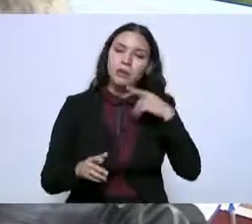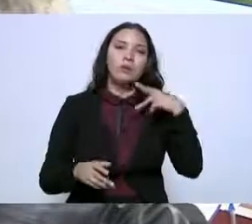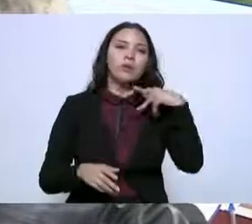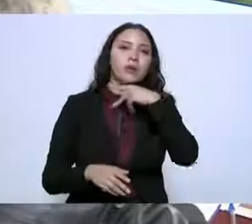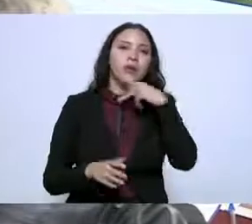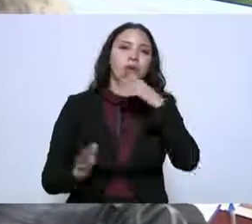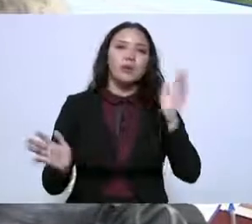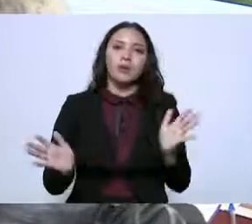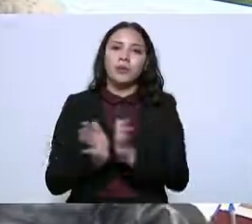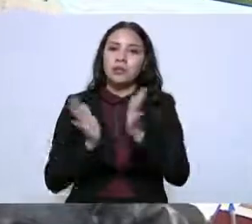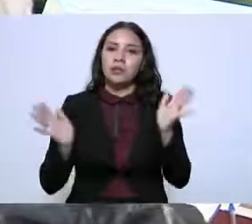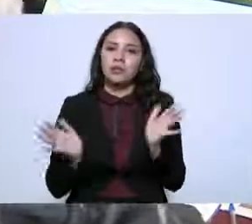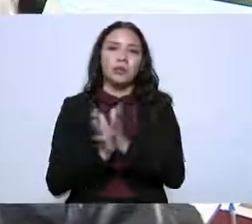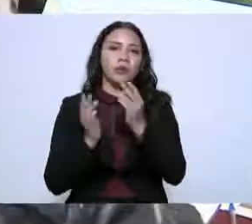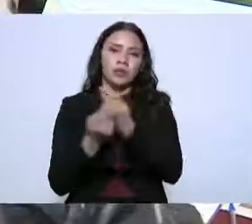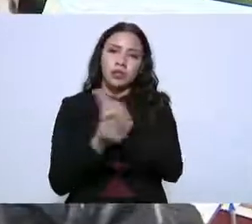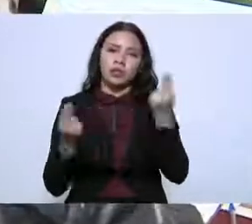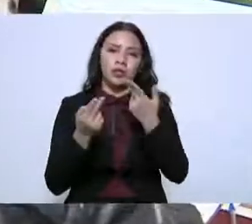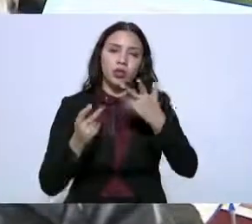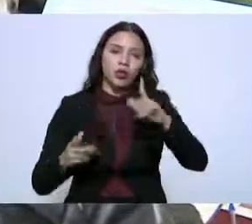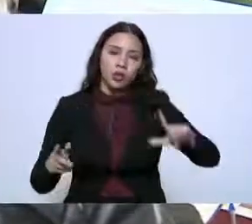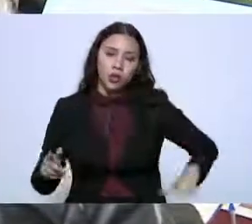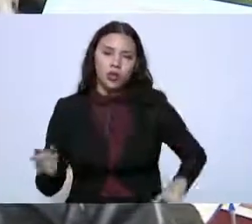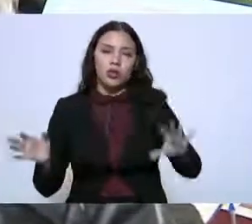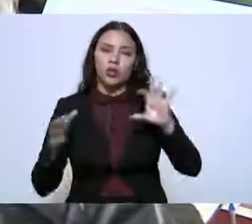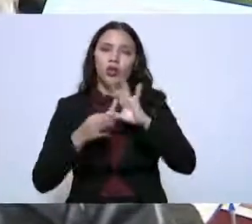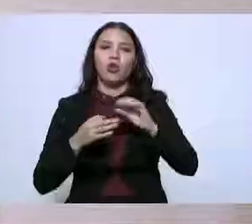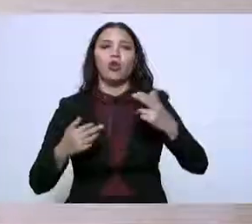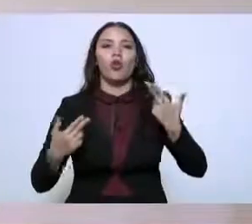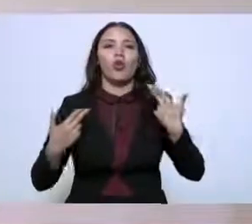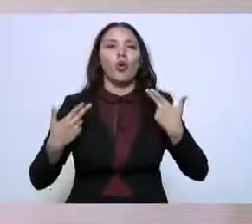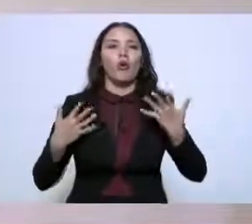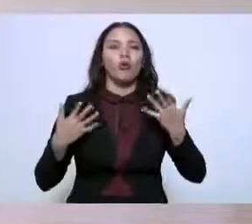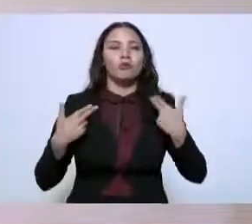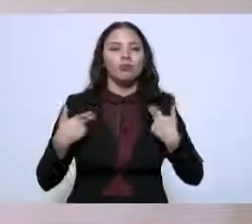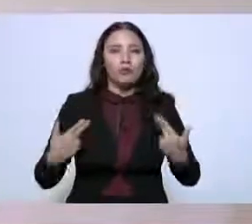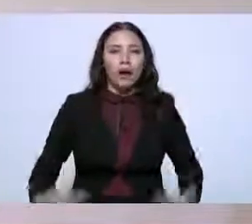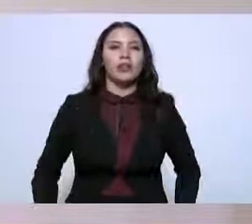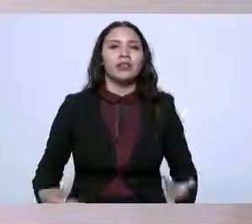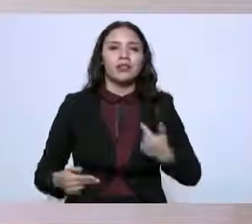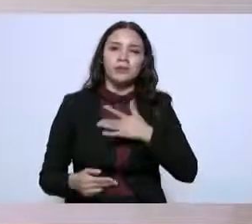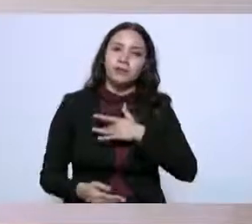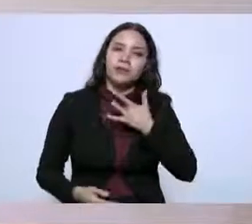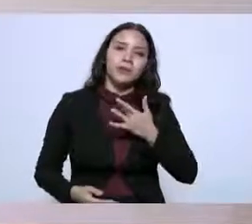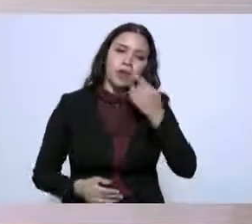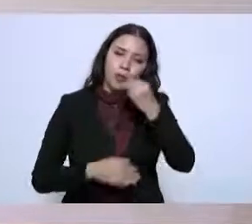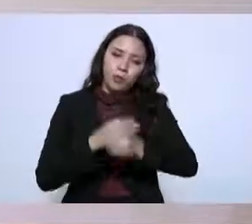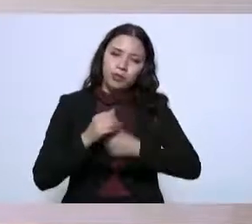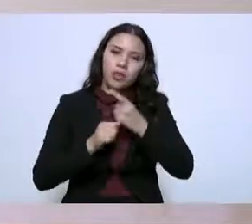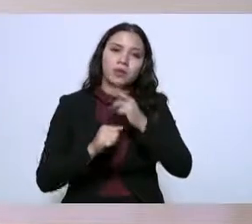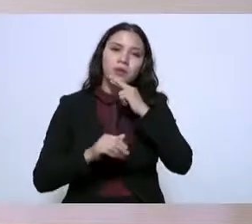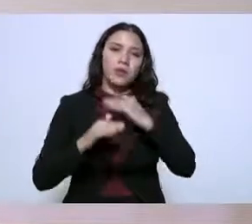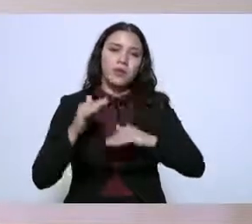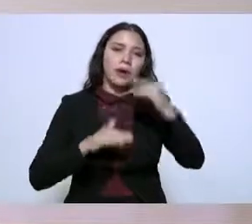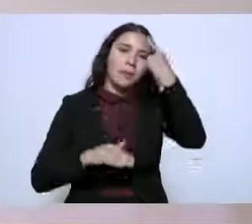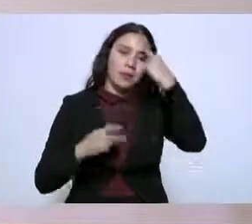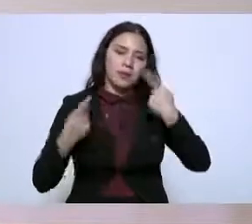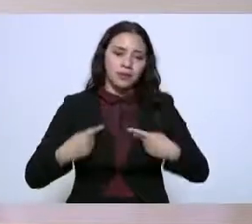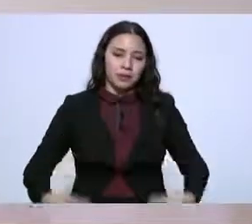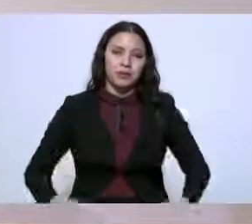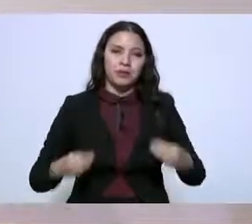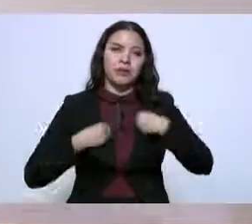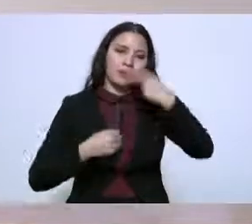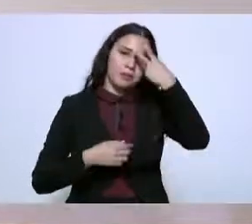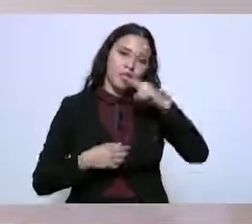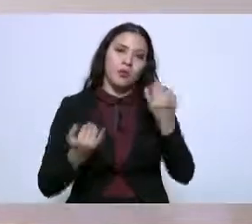con su gran gobierno humanista para seguir teniendo cada vez mejores oportunidades y calidad de vida para los mexicanos y los